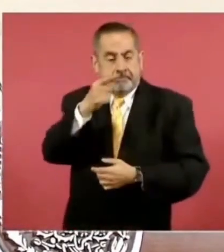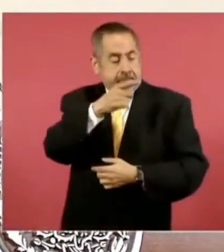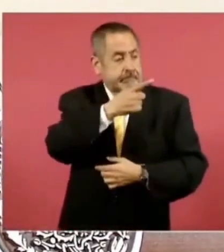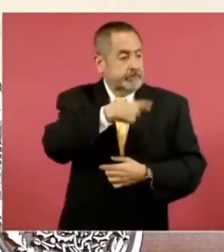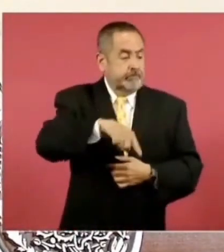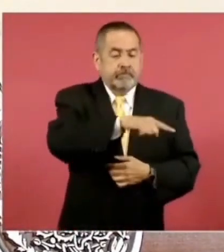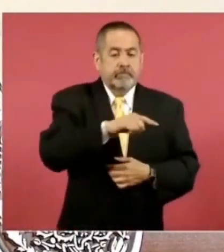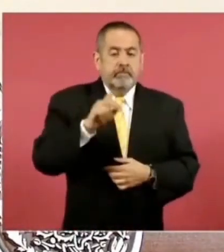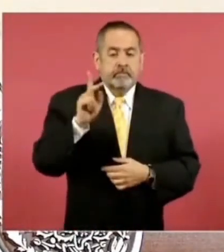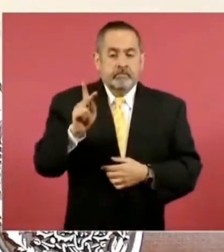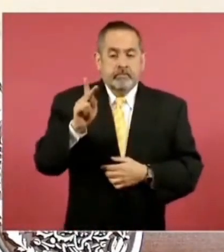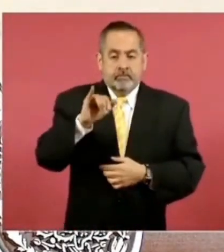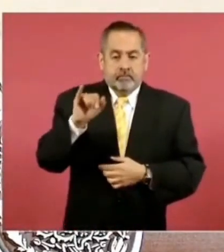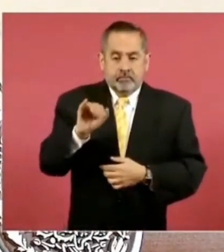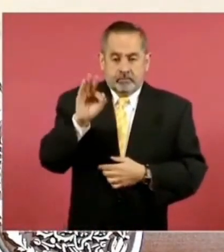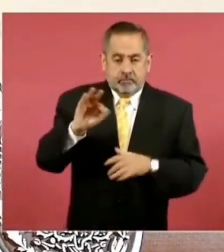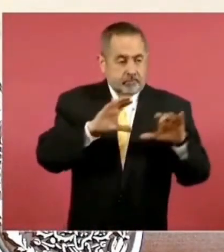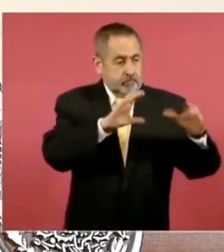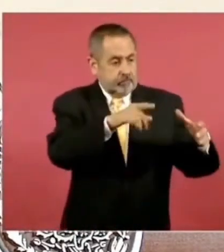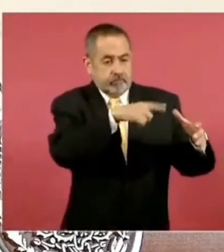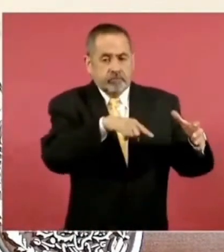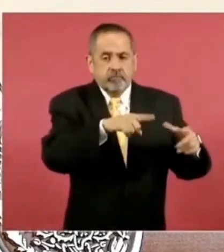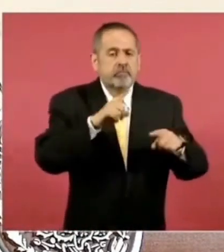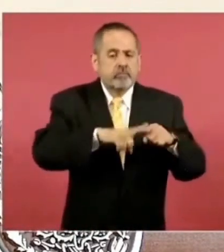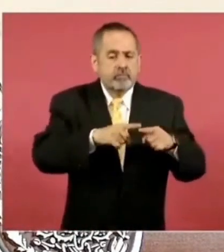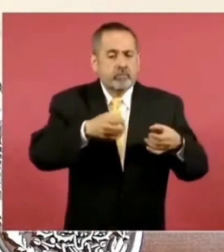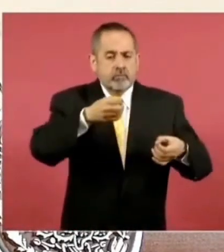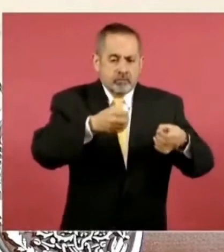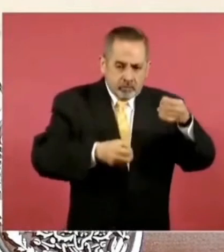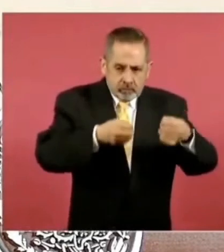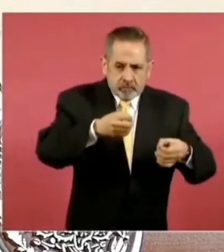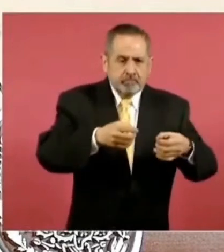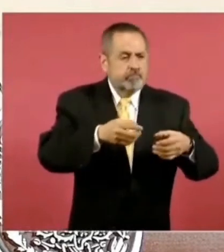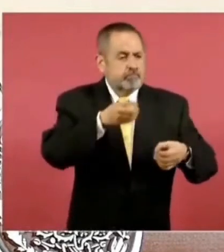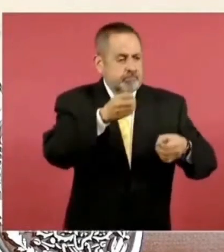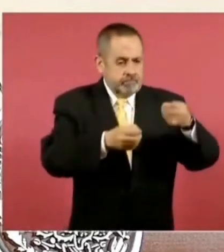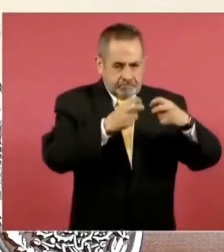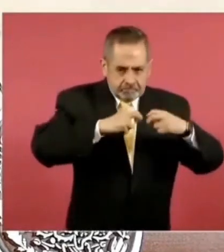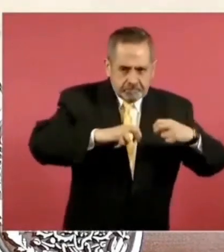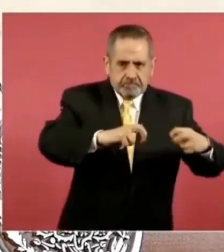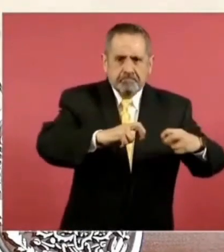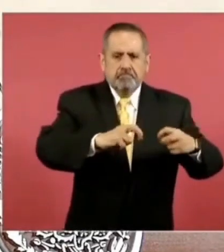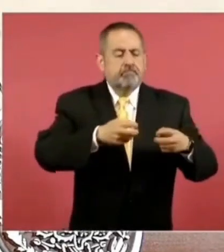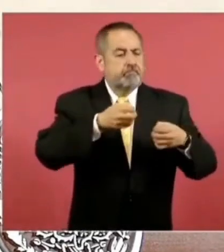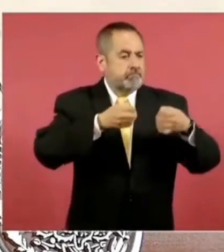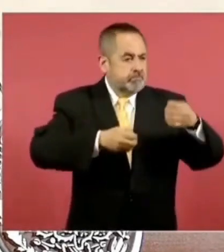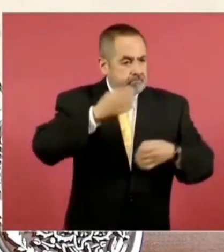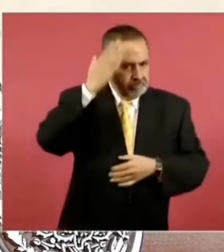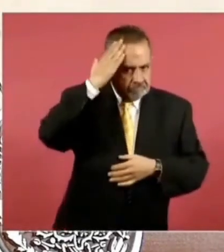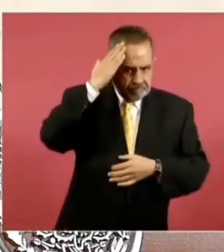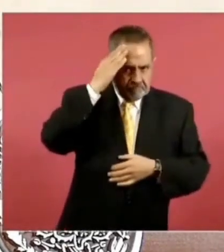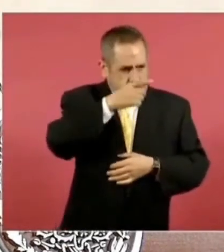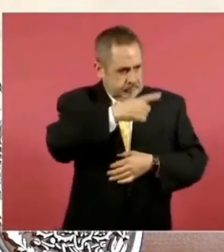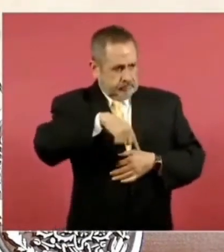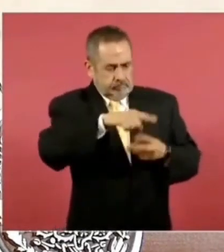Poder Judicial, jueces, magistrados y ministros. Primero,